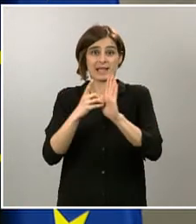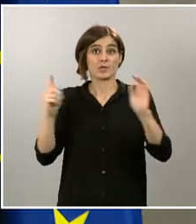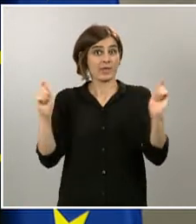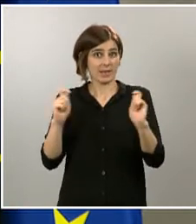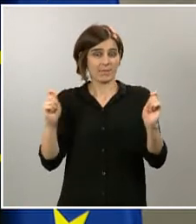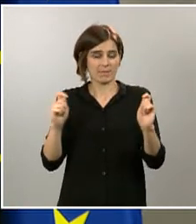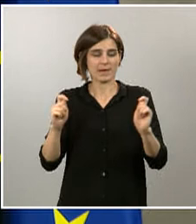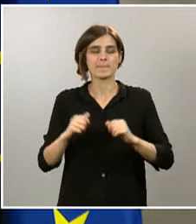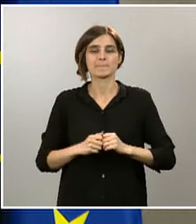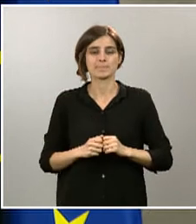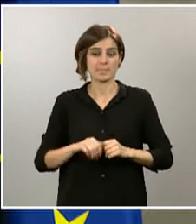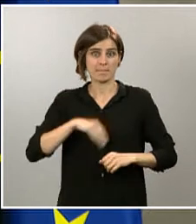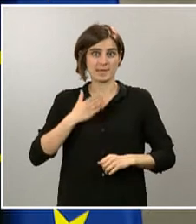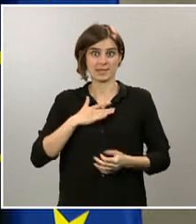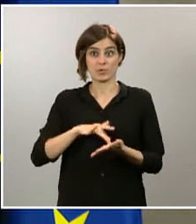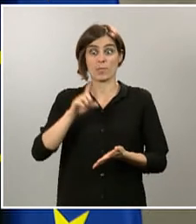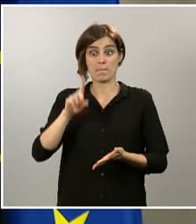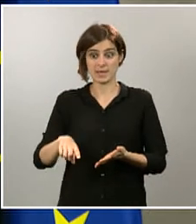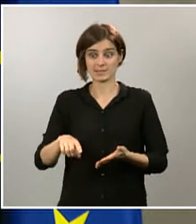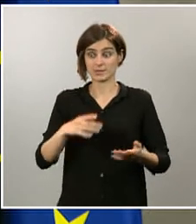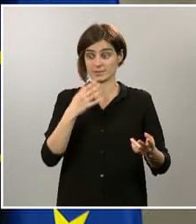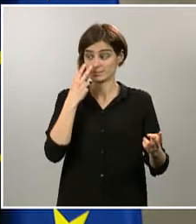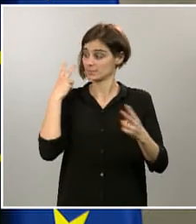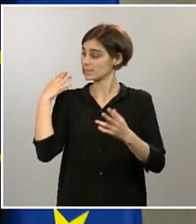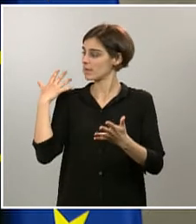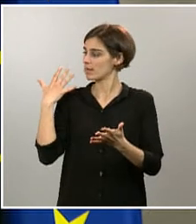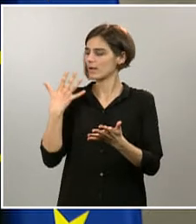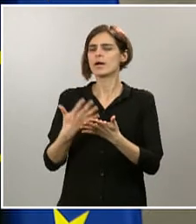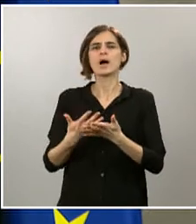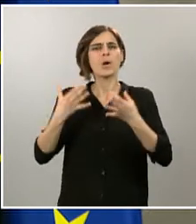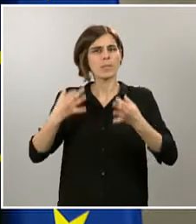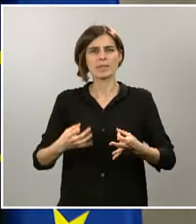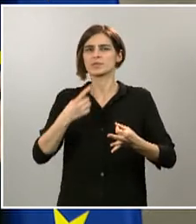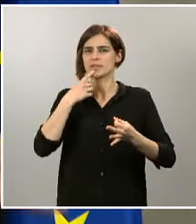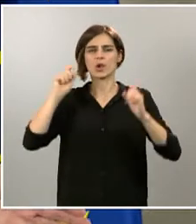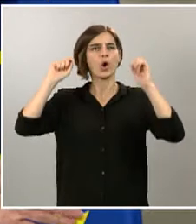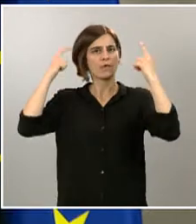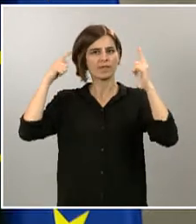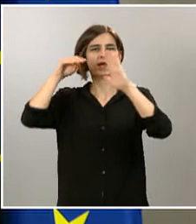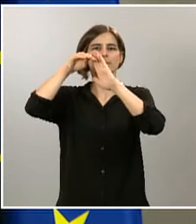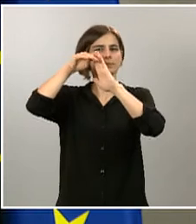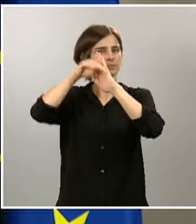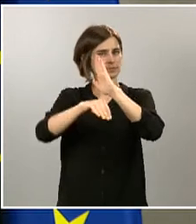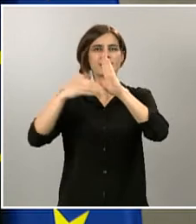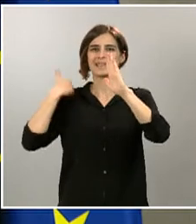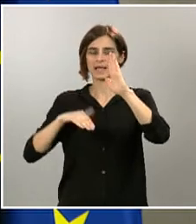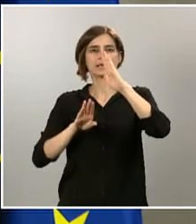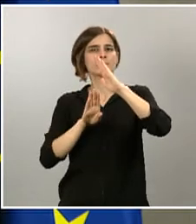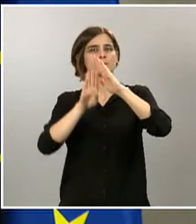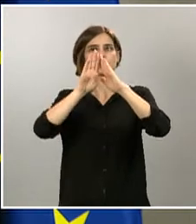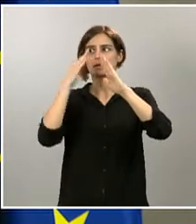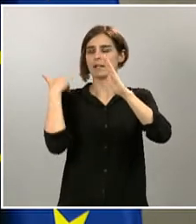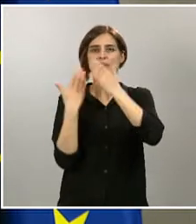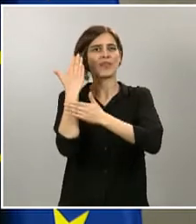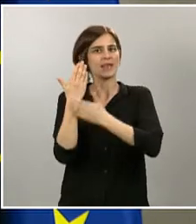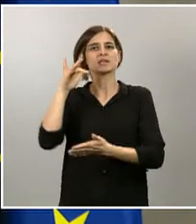viendo en los últimos días, podemos confirmar que estamos doblando a la curva. Insisto, estamos doblando a la curva. Alcanzamos el pico hace unos días y los datos